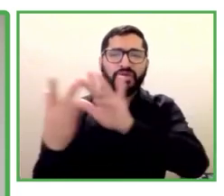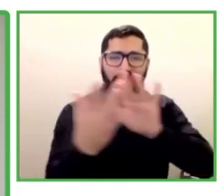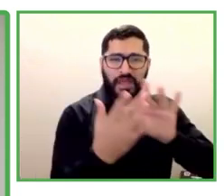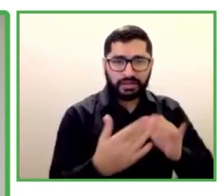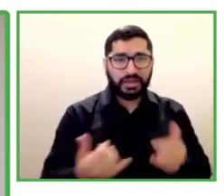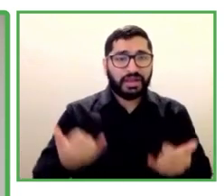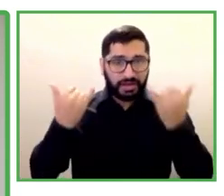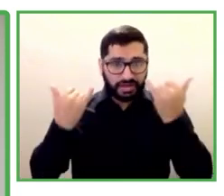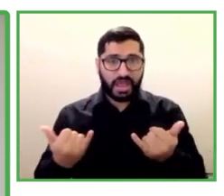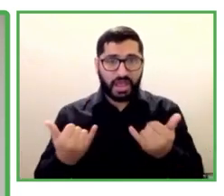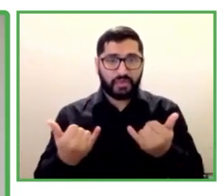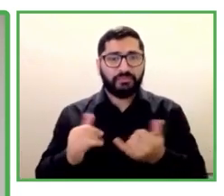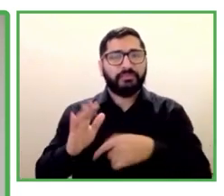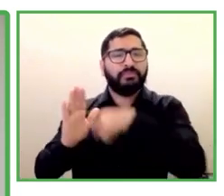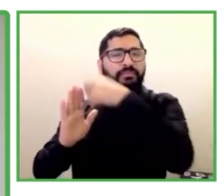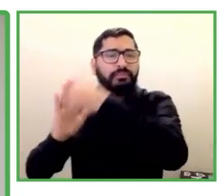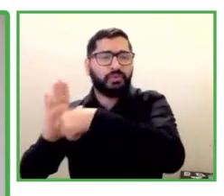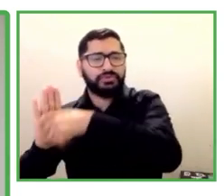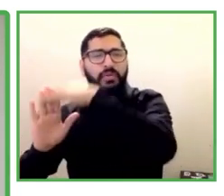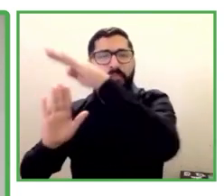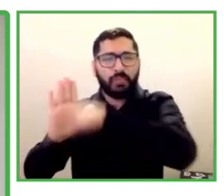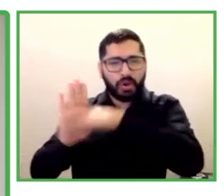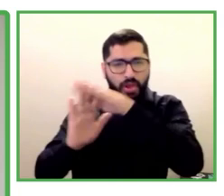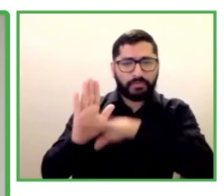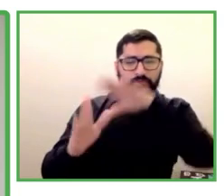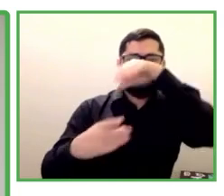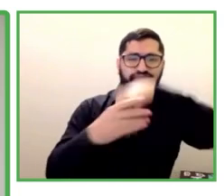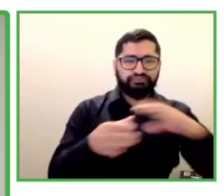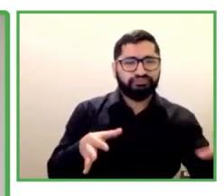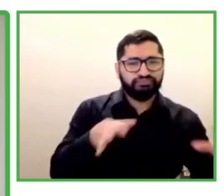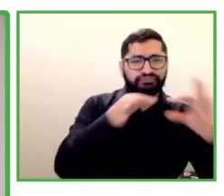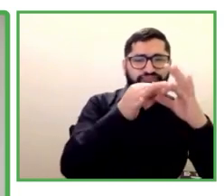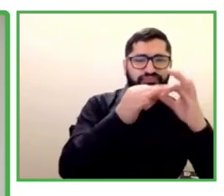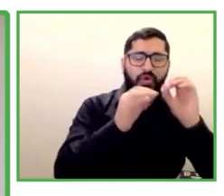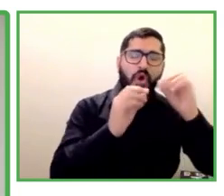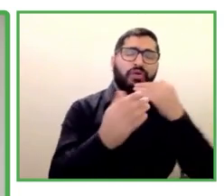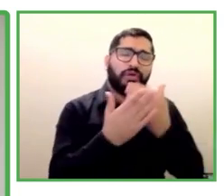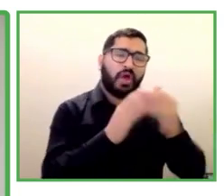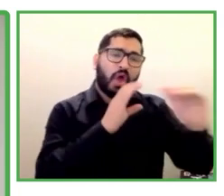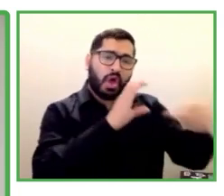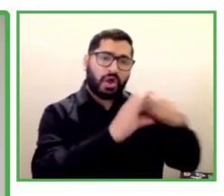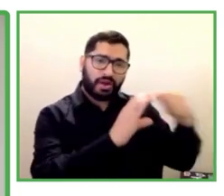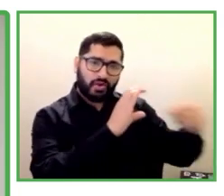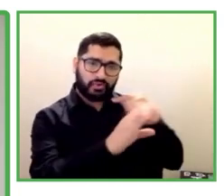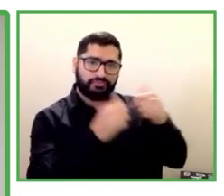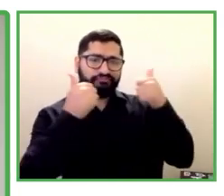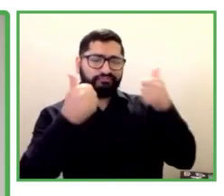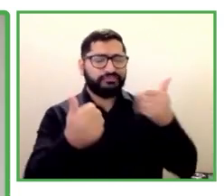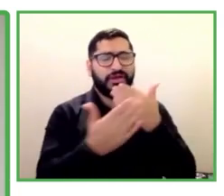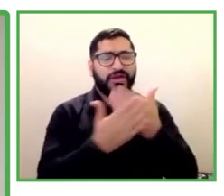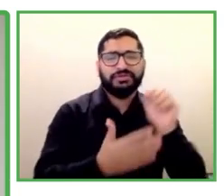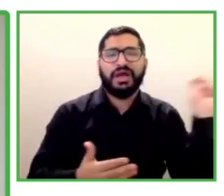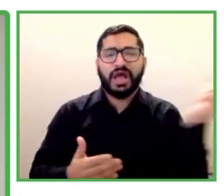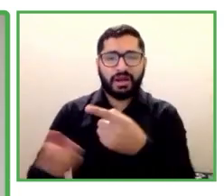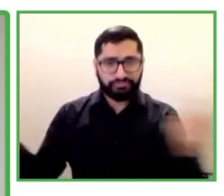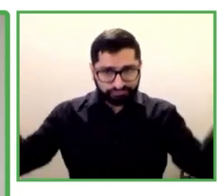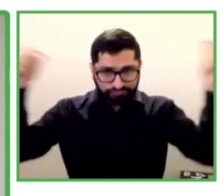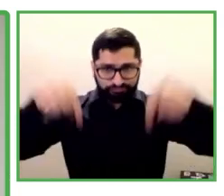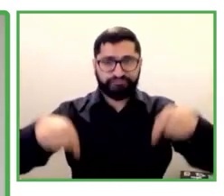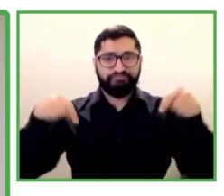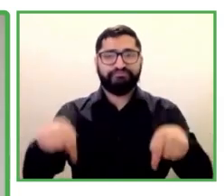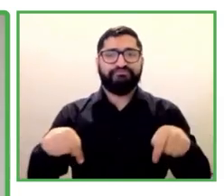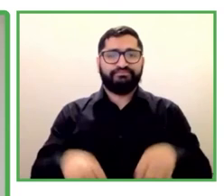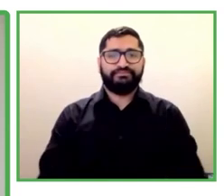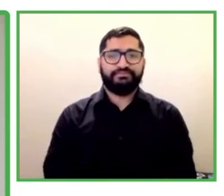chat o a través de email. Muchas gracias por estar aquí con nosotros el día de hoy. Por favor, háganle clic al link y